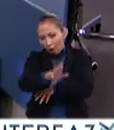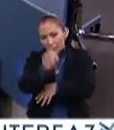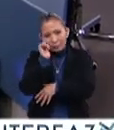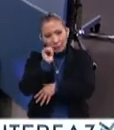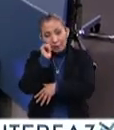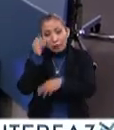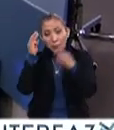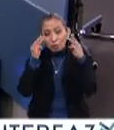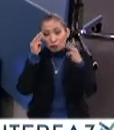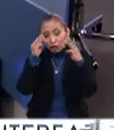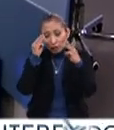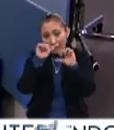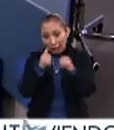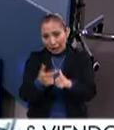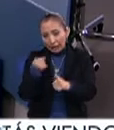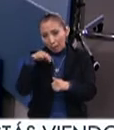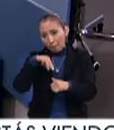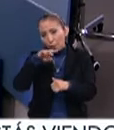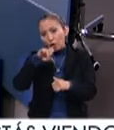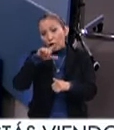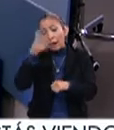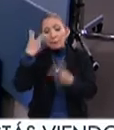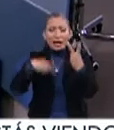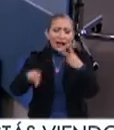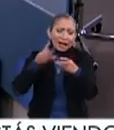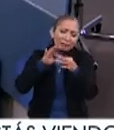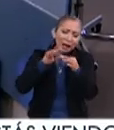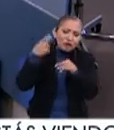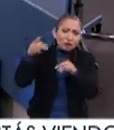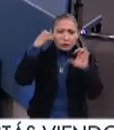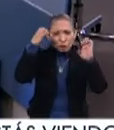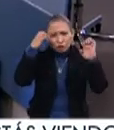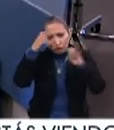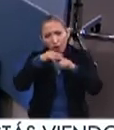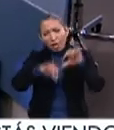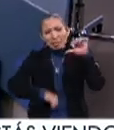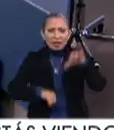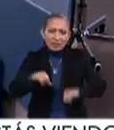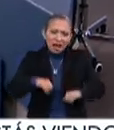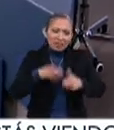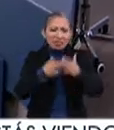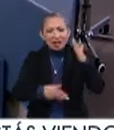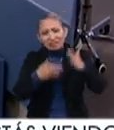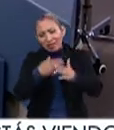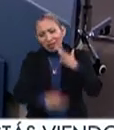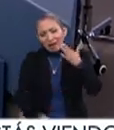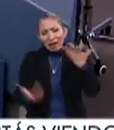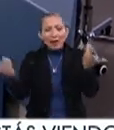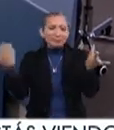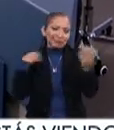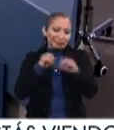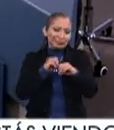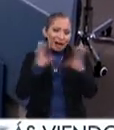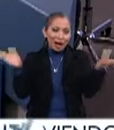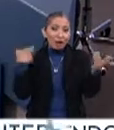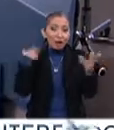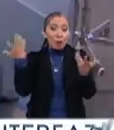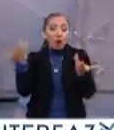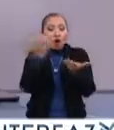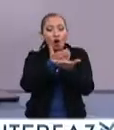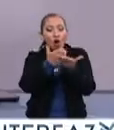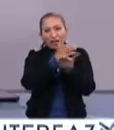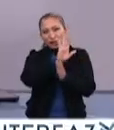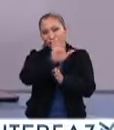el Museo Nacional de Arte viene a platicarnos sobre sus distintas exposiciones, actividades, talleres, y por supuesto sobre la